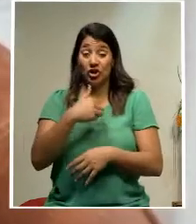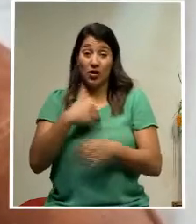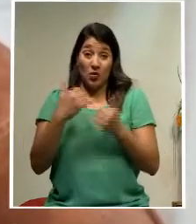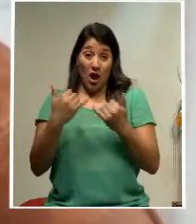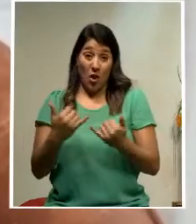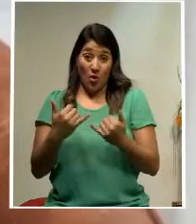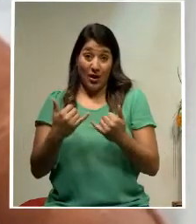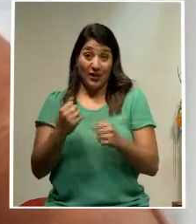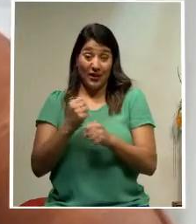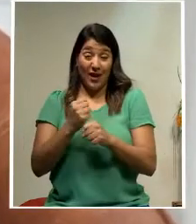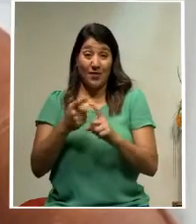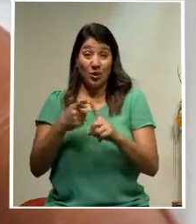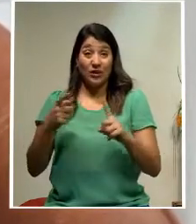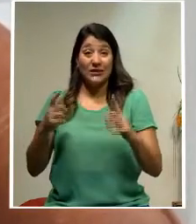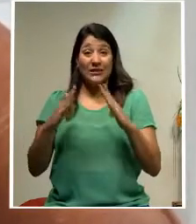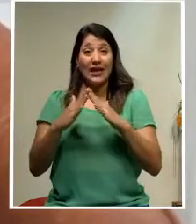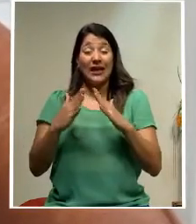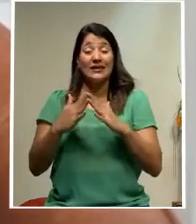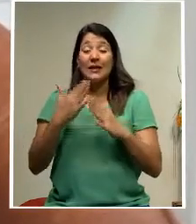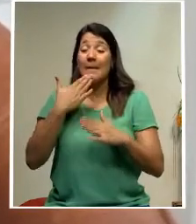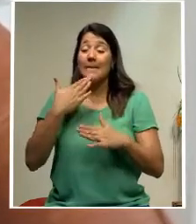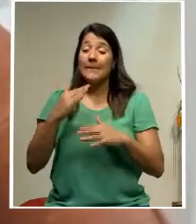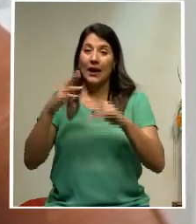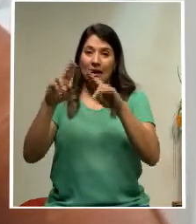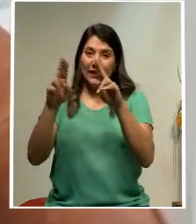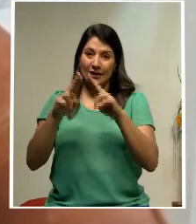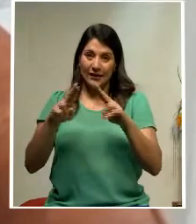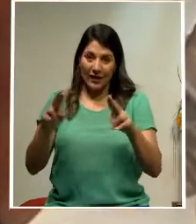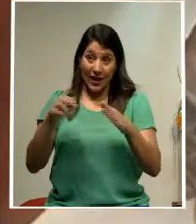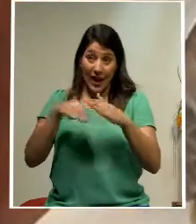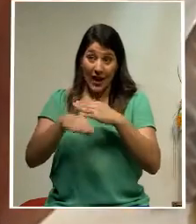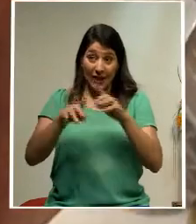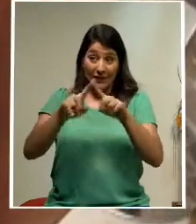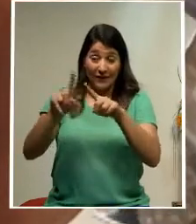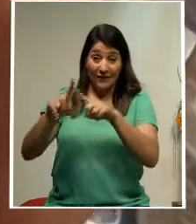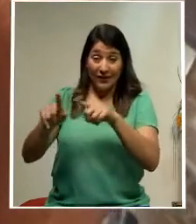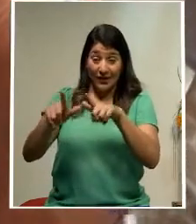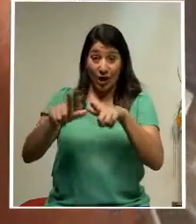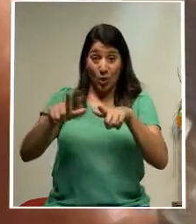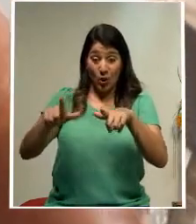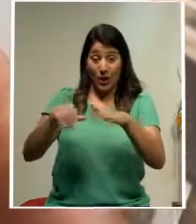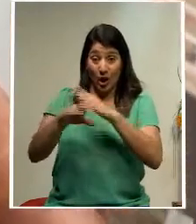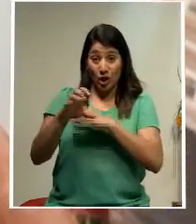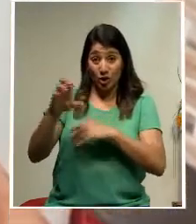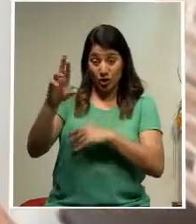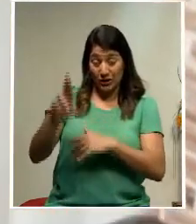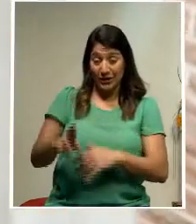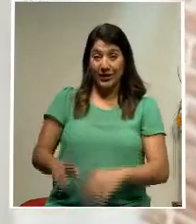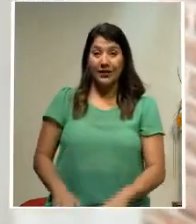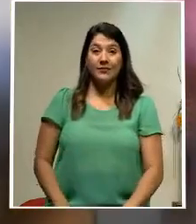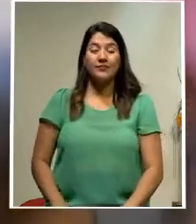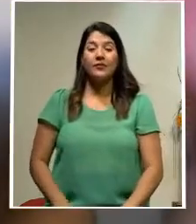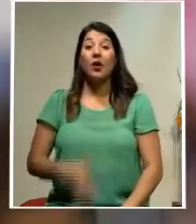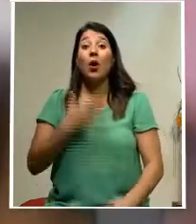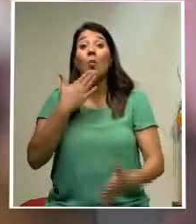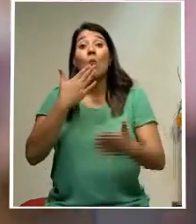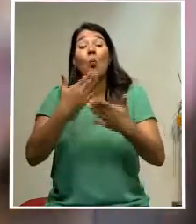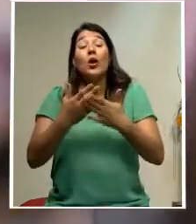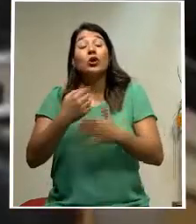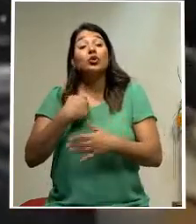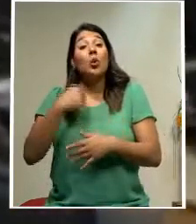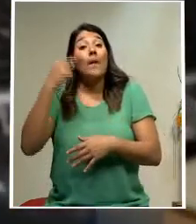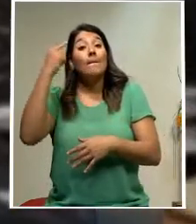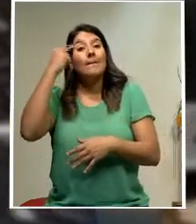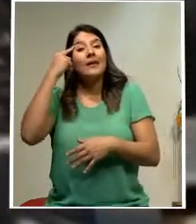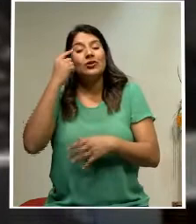teletrabajo y es la mala conectividad que existe en diversas regiones del país. Bueno, eso sí, se me imagino que muchos